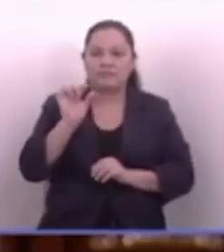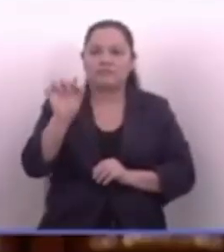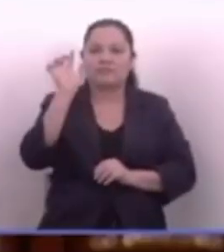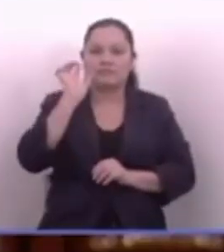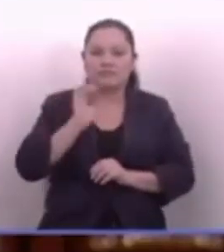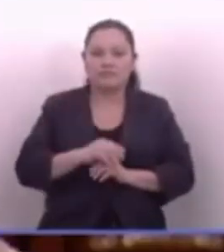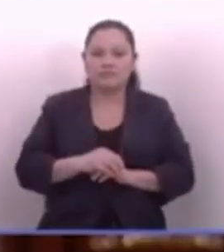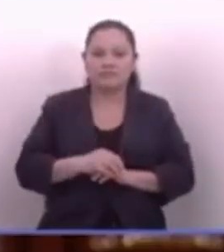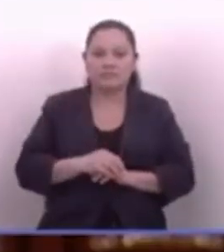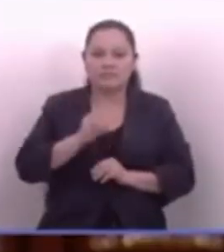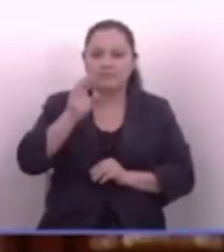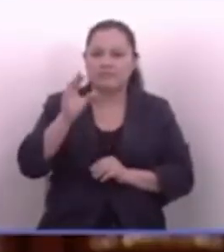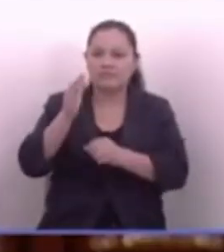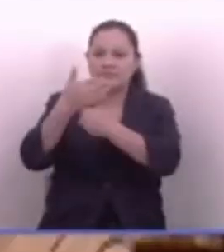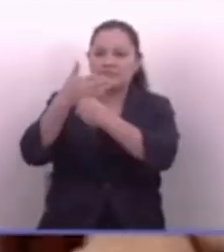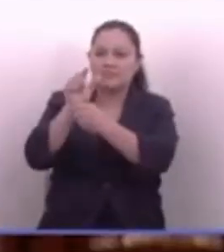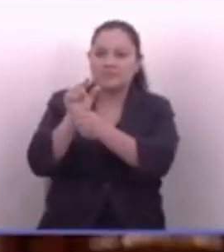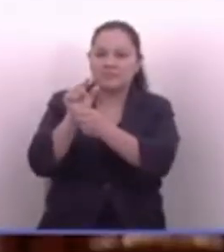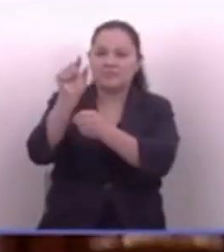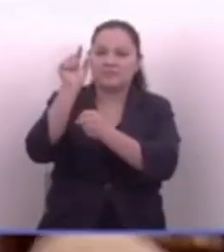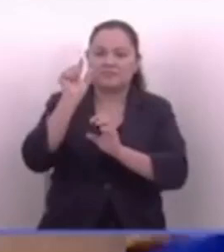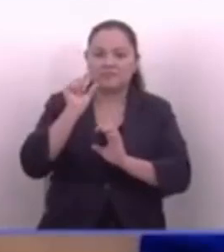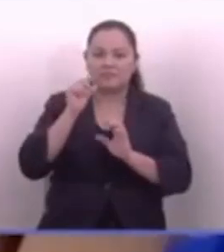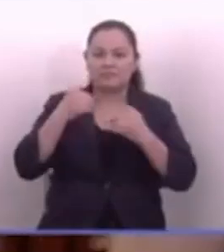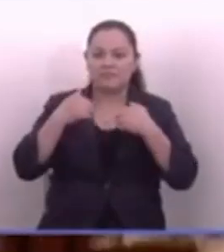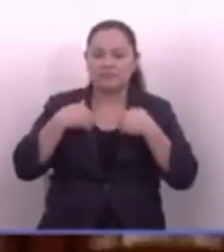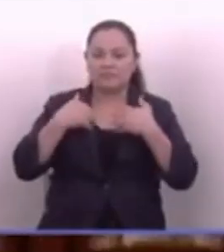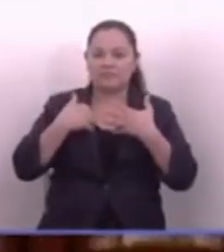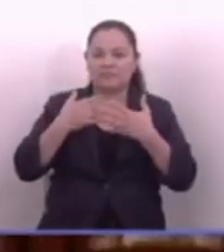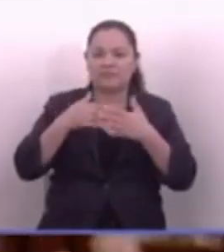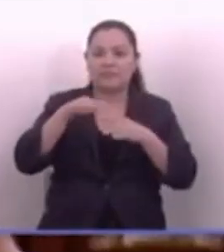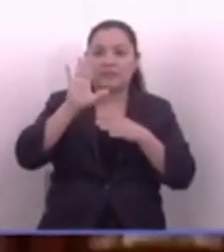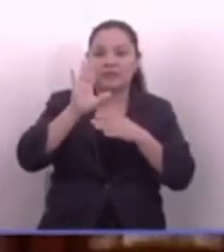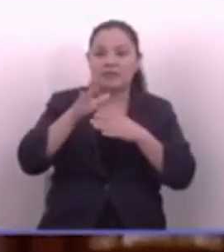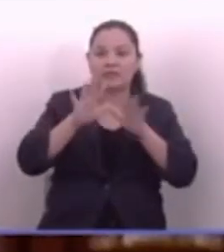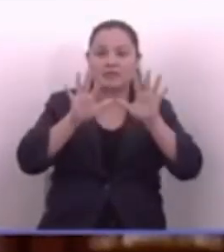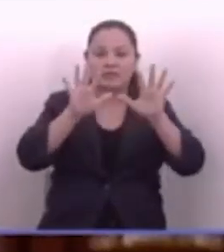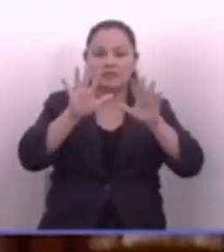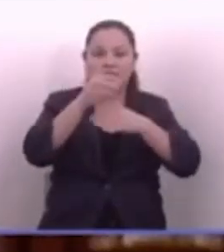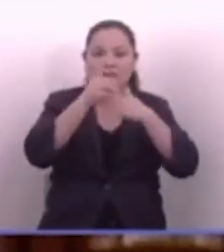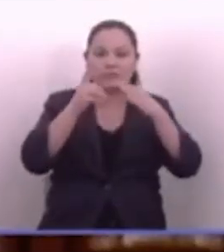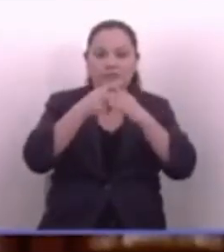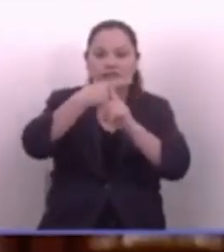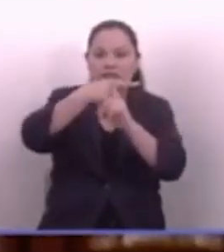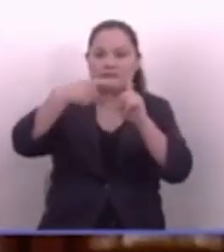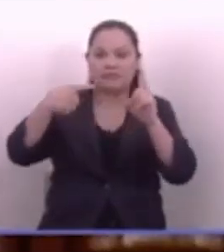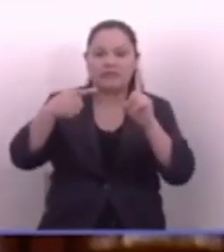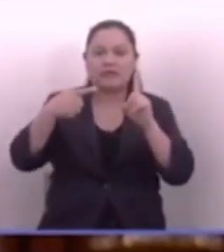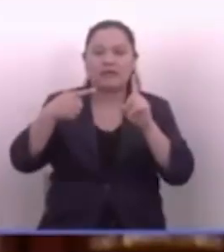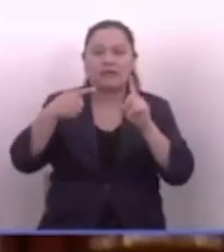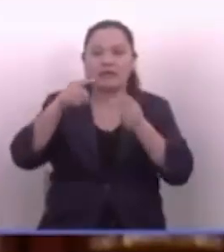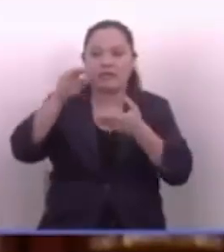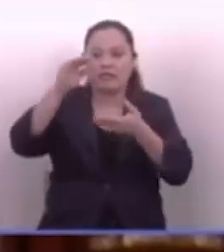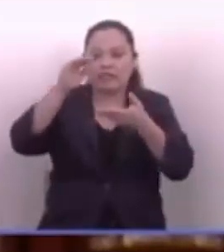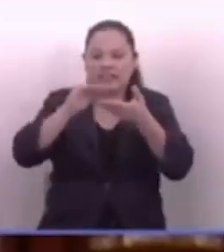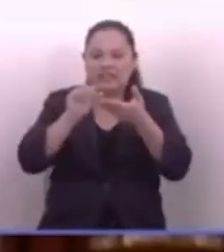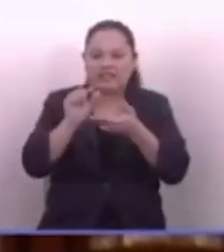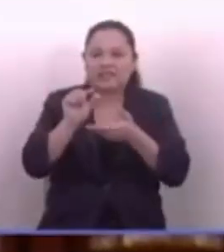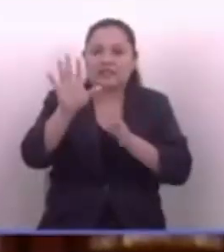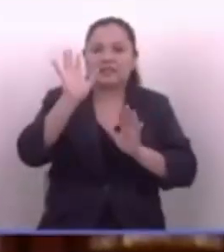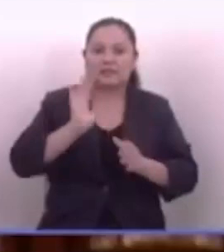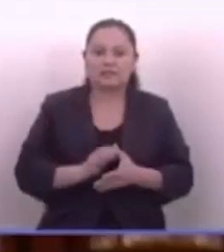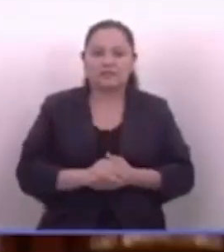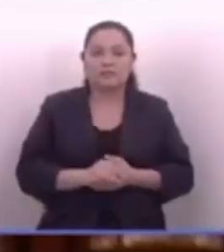Chiquitinada del partido que tenía más de 10 diputados y ahora ha quedado a la mitad. Eso sí es